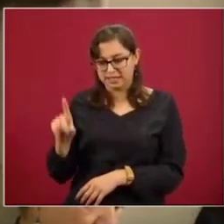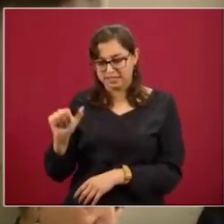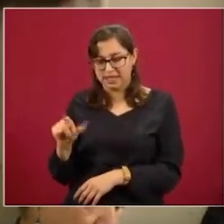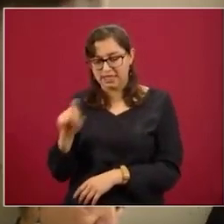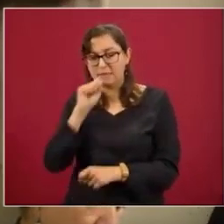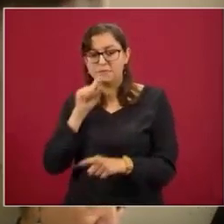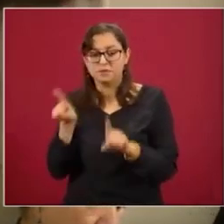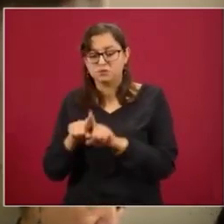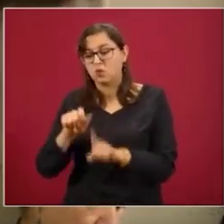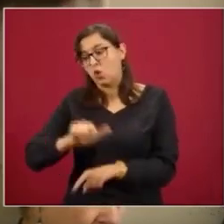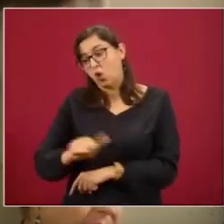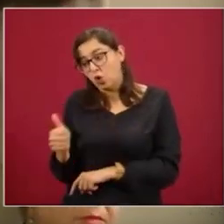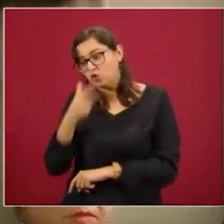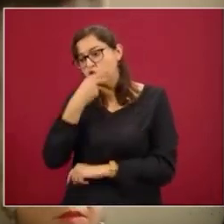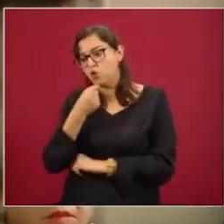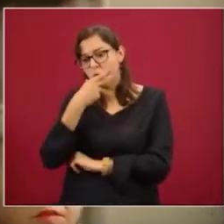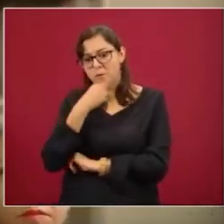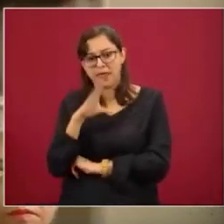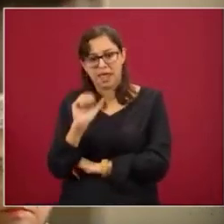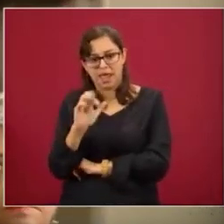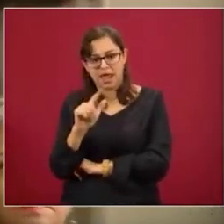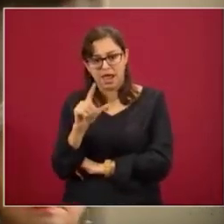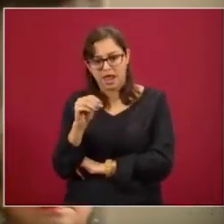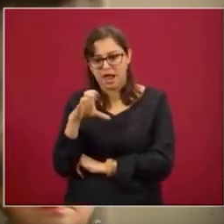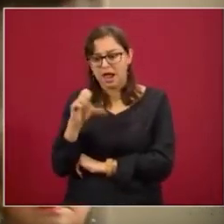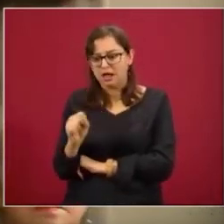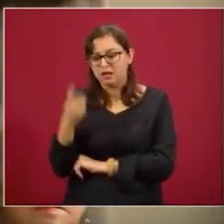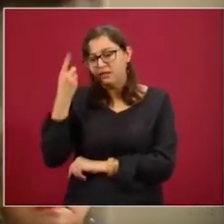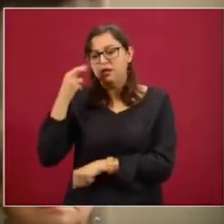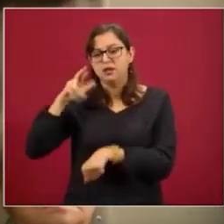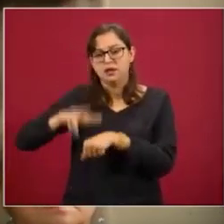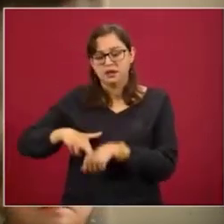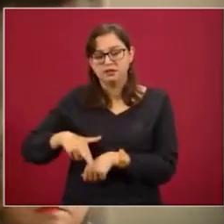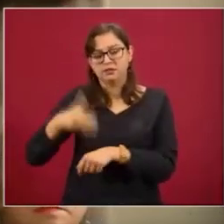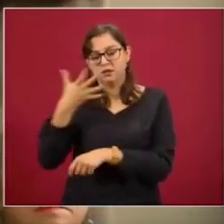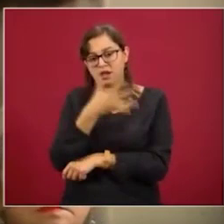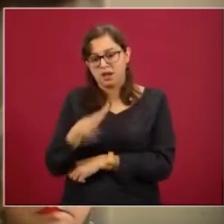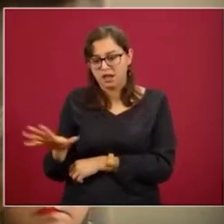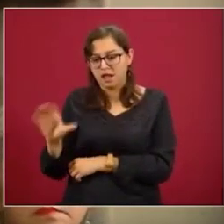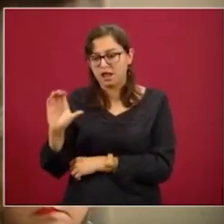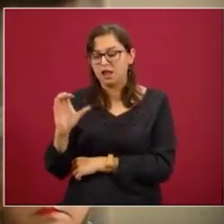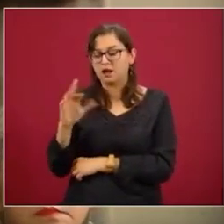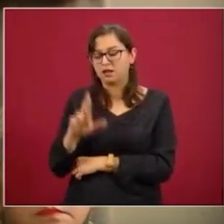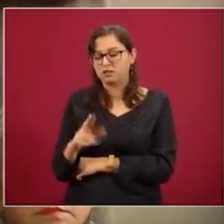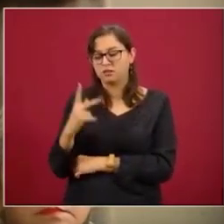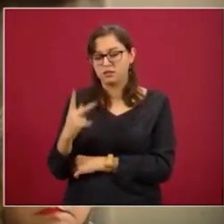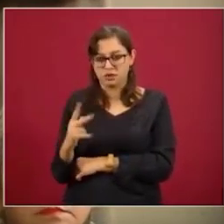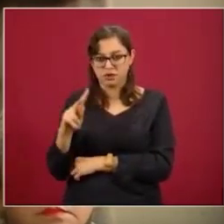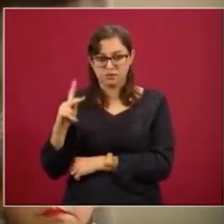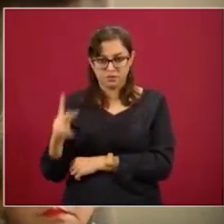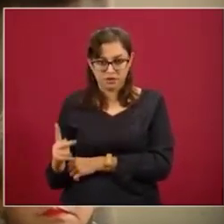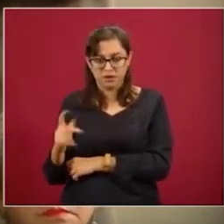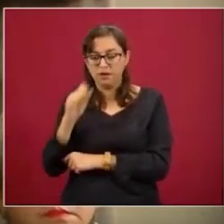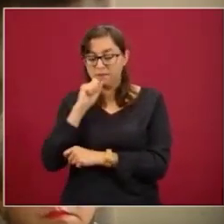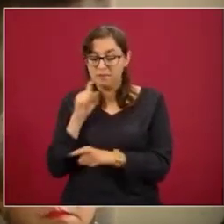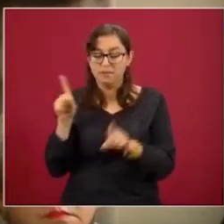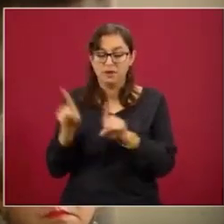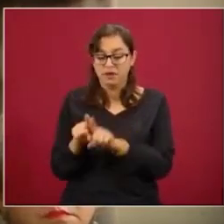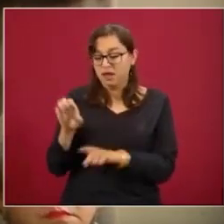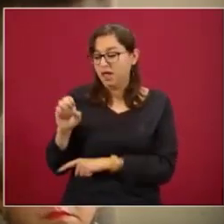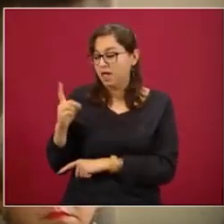Vázquez, director general del Registro Público de la Propiedad y del Comercio, Edgardo Díaz Tesorero